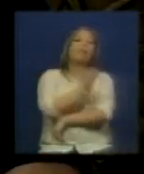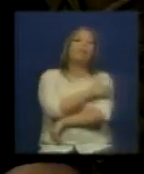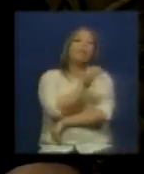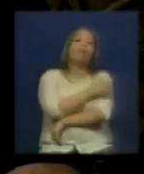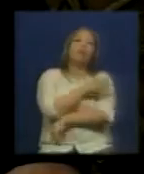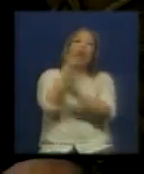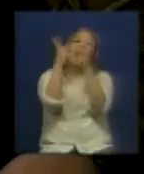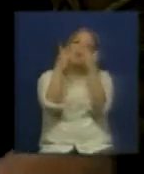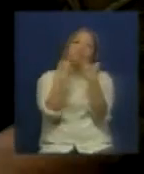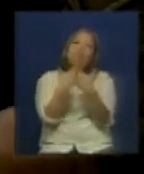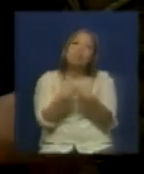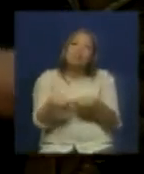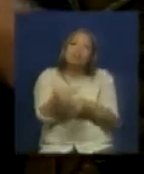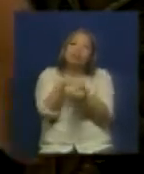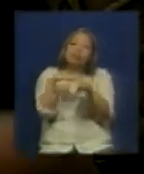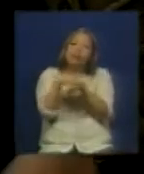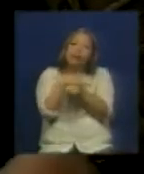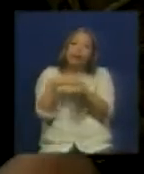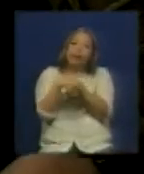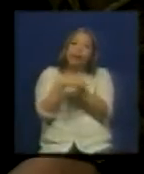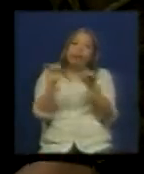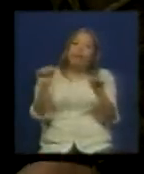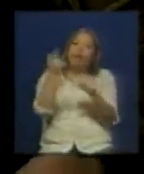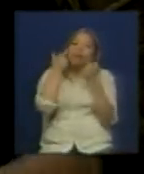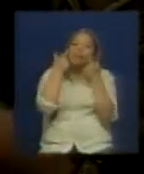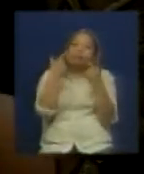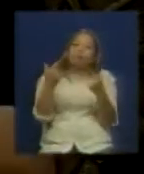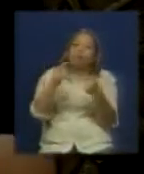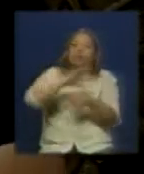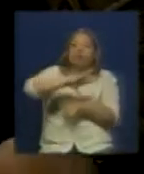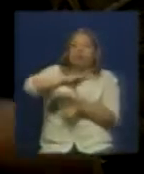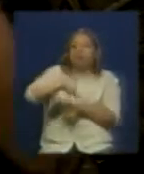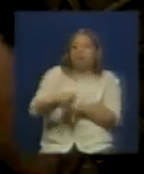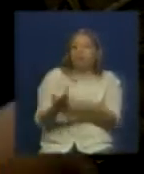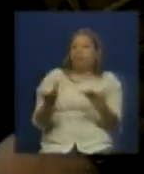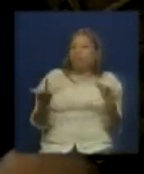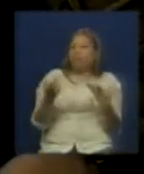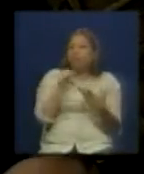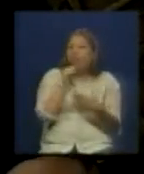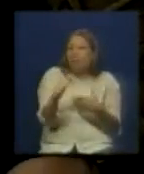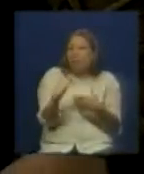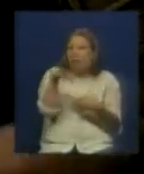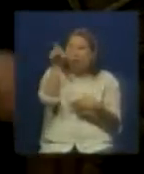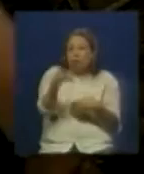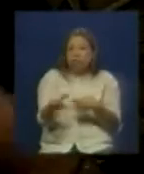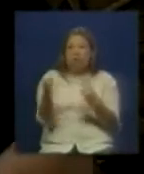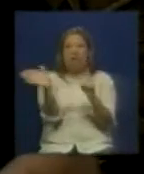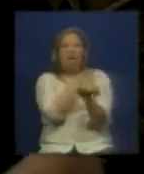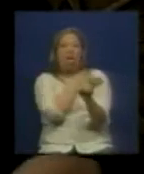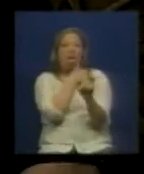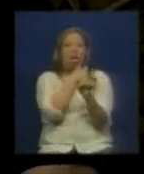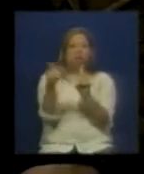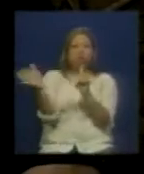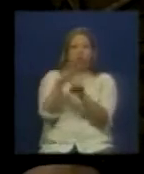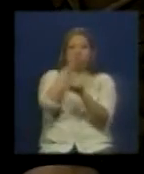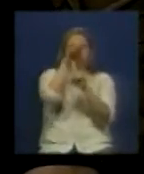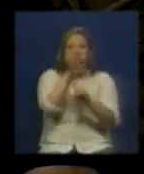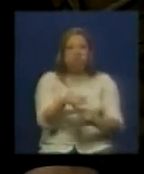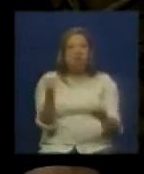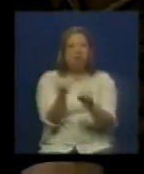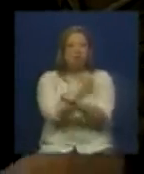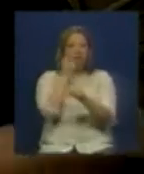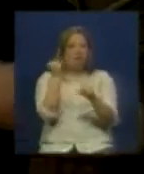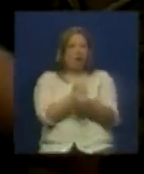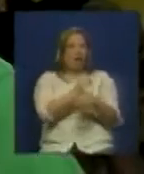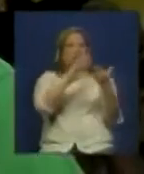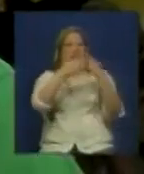la administración pública que se visten de rojo pero que por detrás maltratan a la gente que no facilitan el trabajo de las